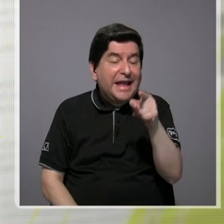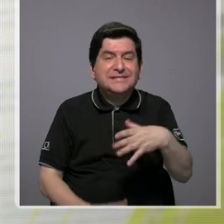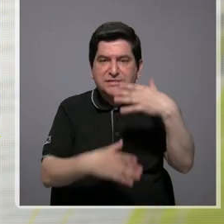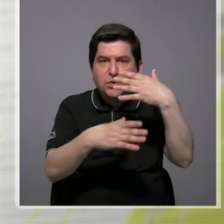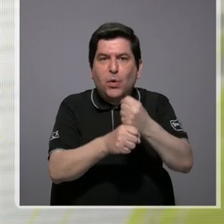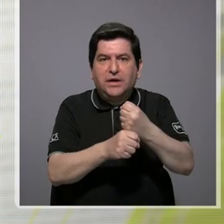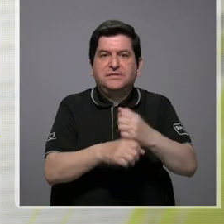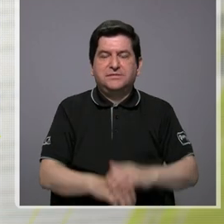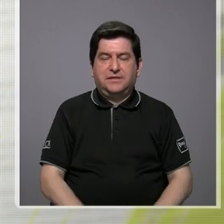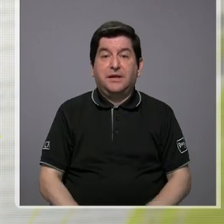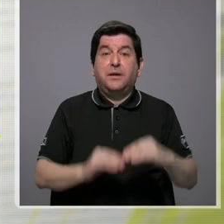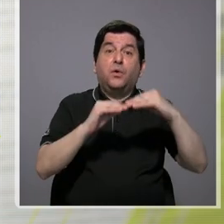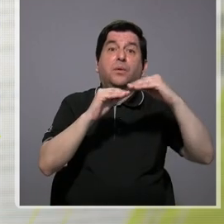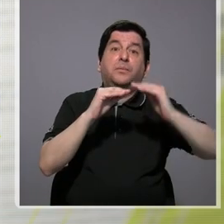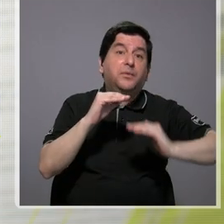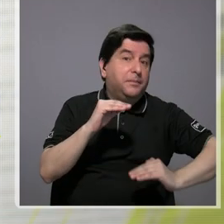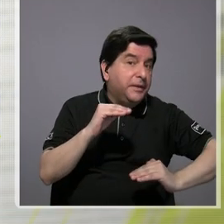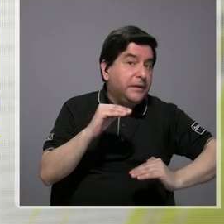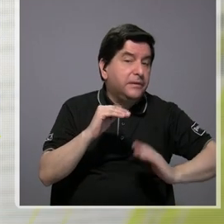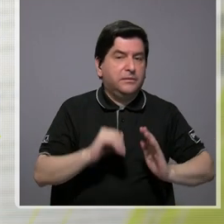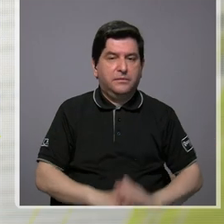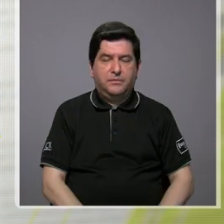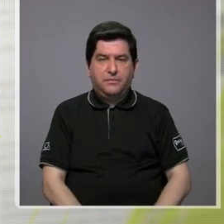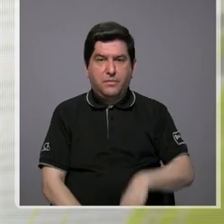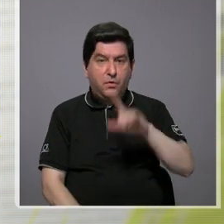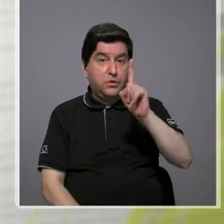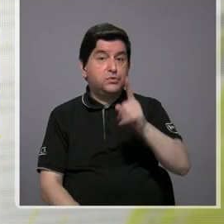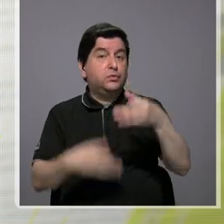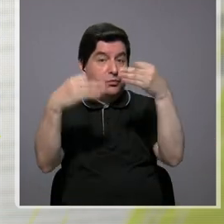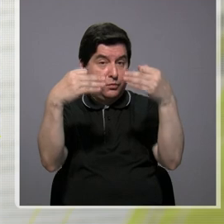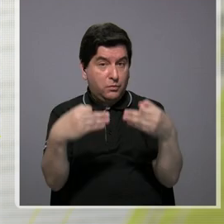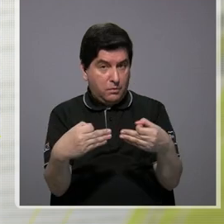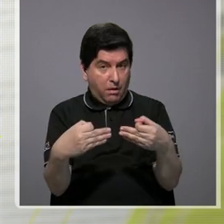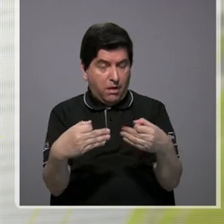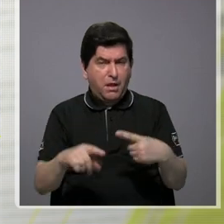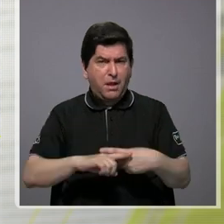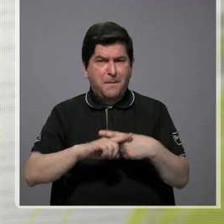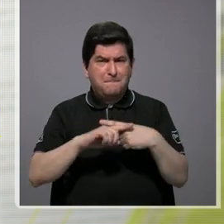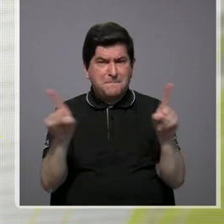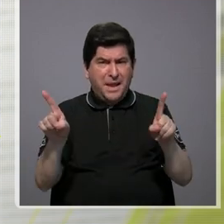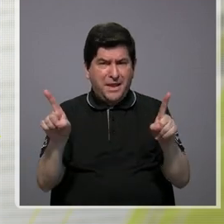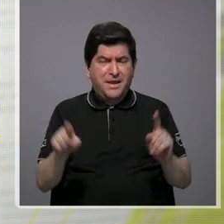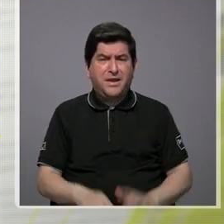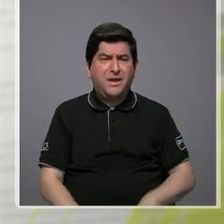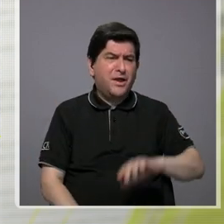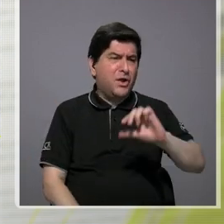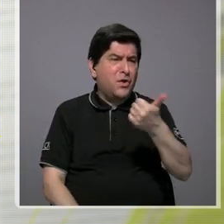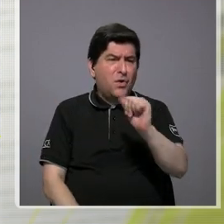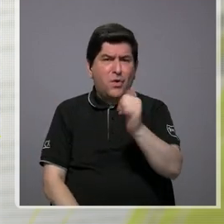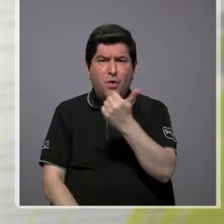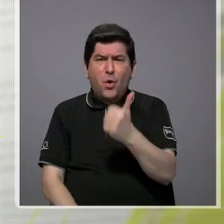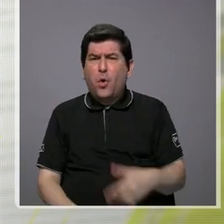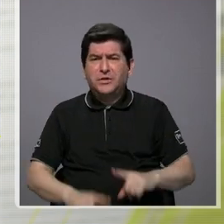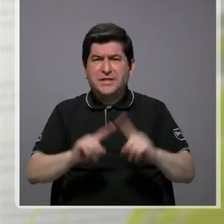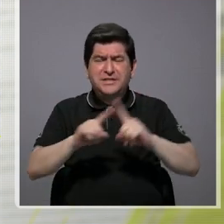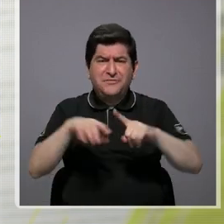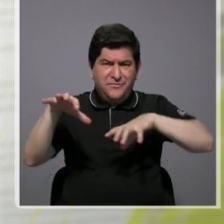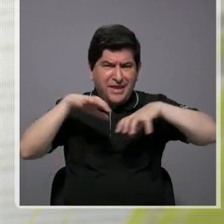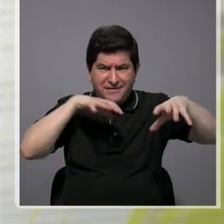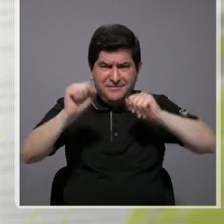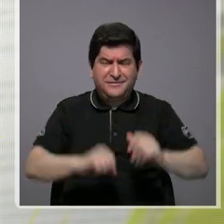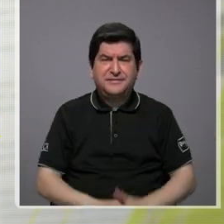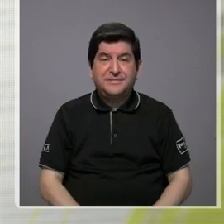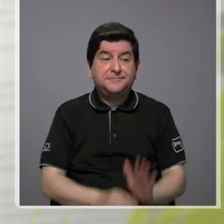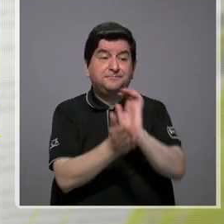hacer, por lo menos. Esa es una de las medidas. Pero están todas las otras medidas, que es